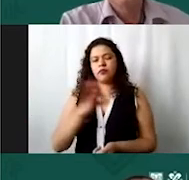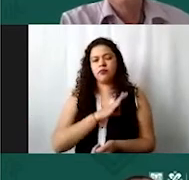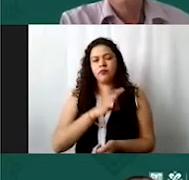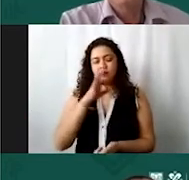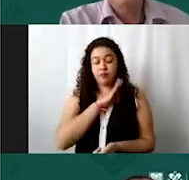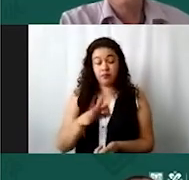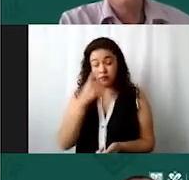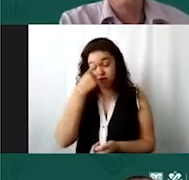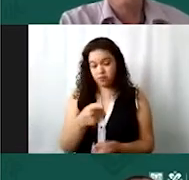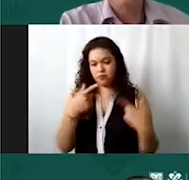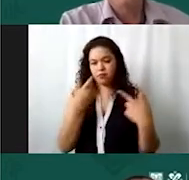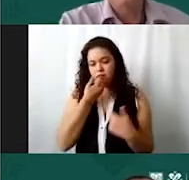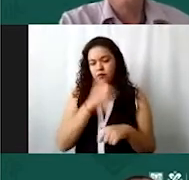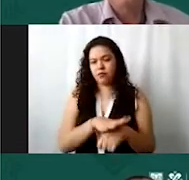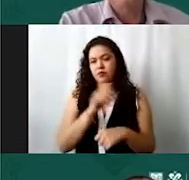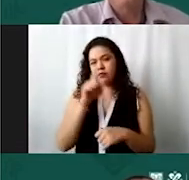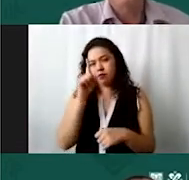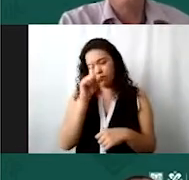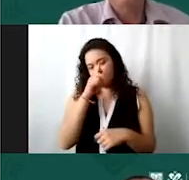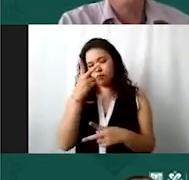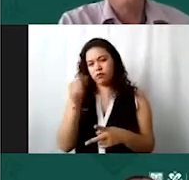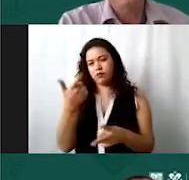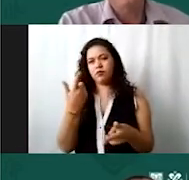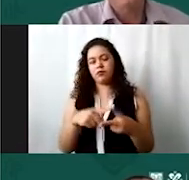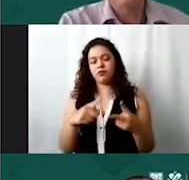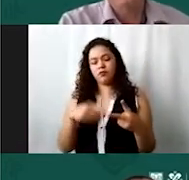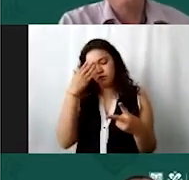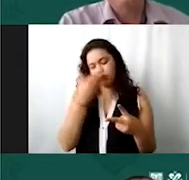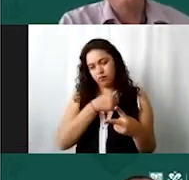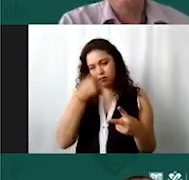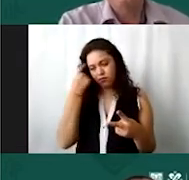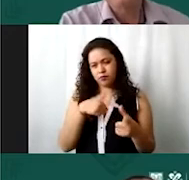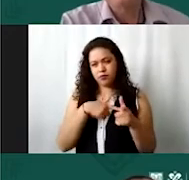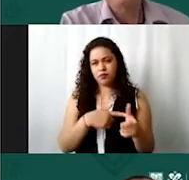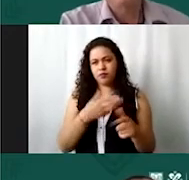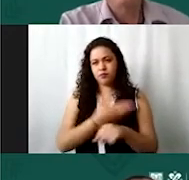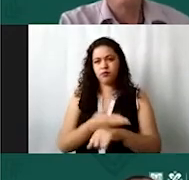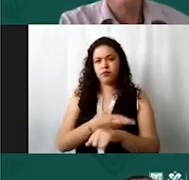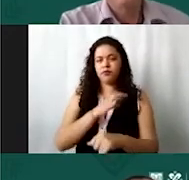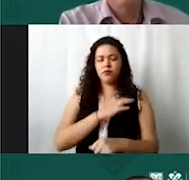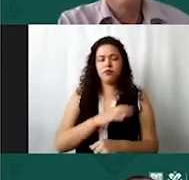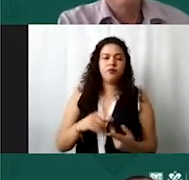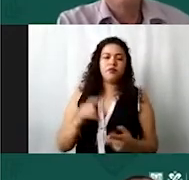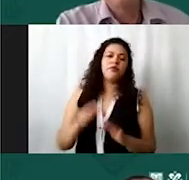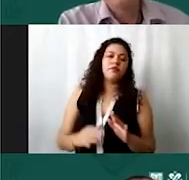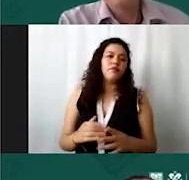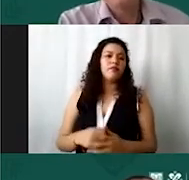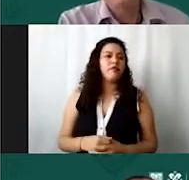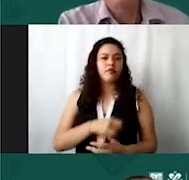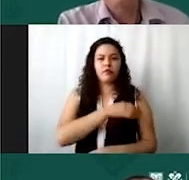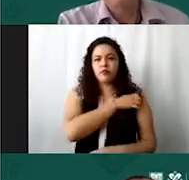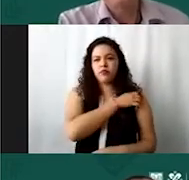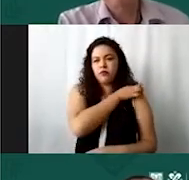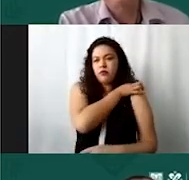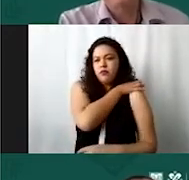también se sugiere nombrar dos personas facultadas para dar seguimiento al trámite porque muchas veces Juan Pérez es